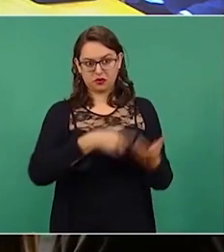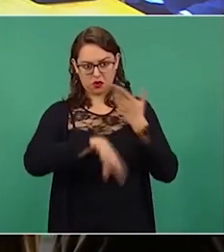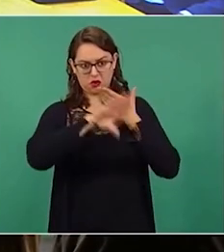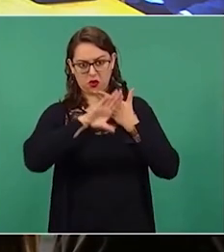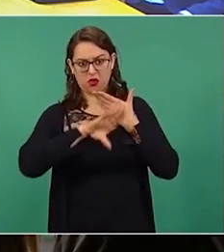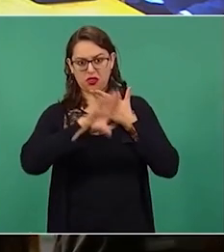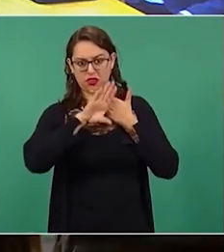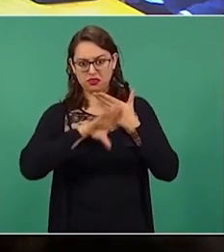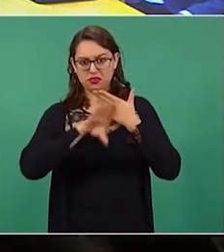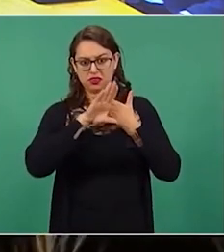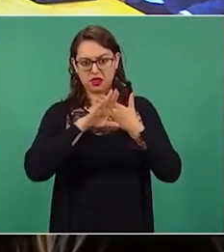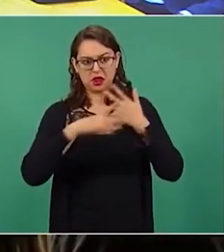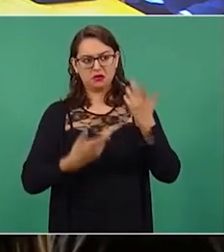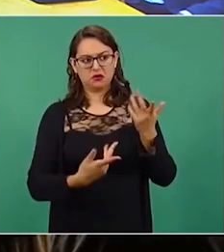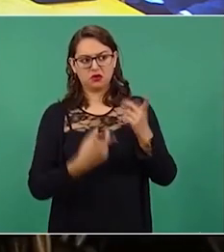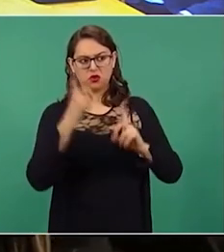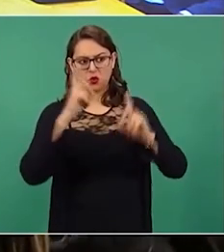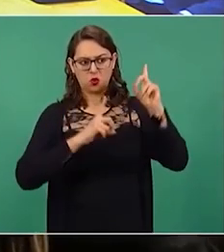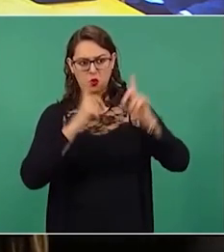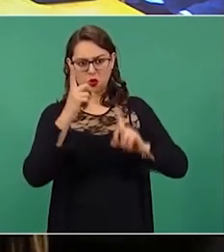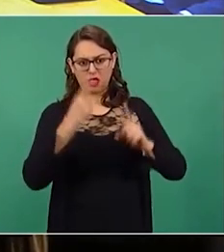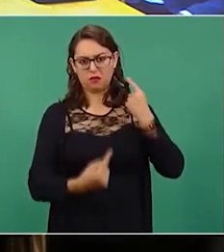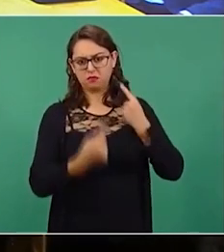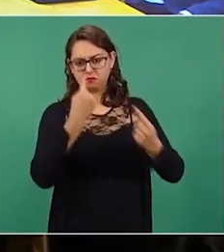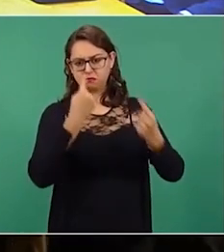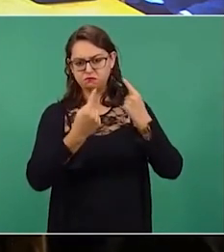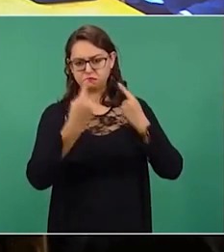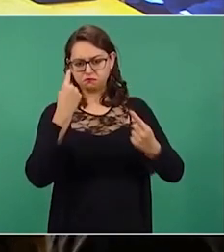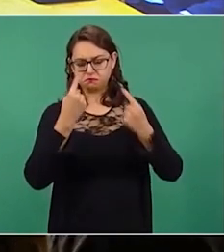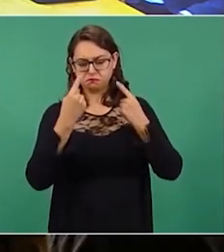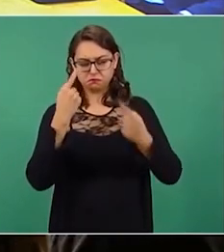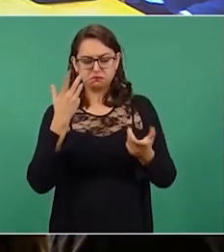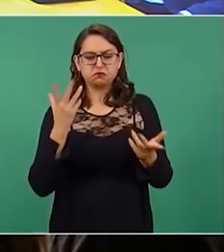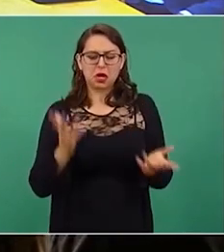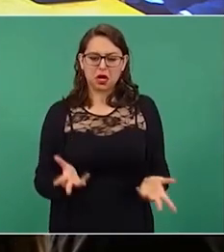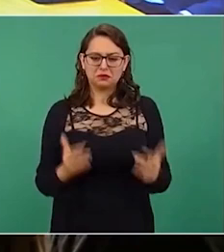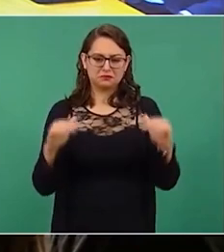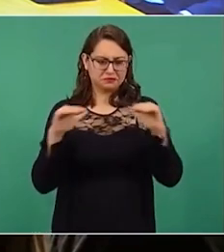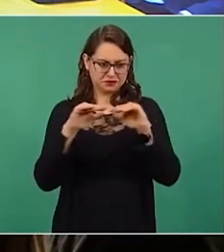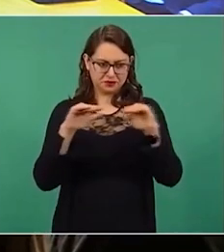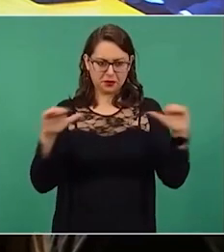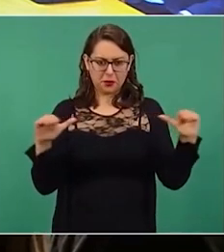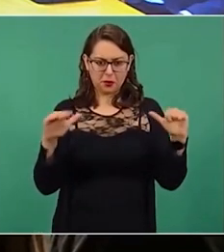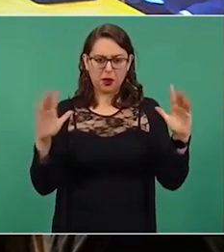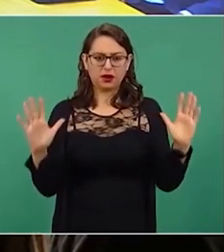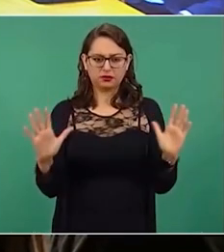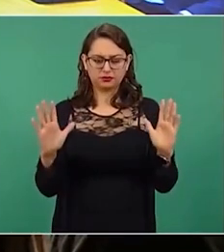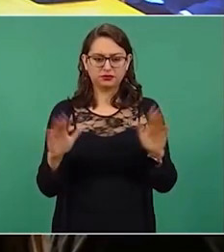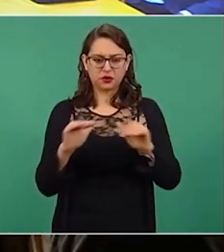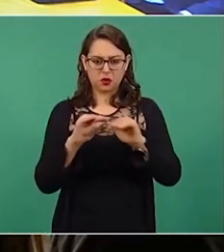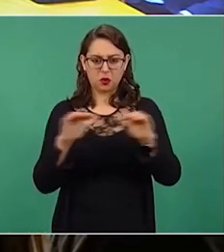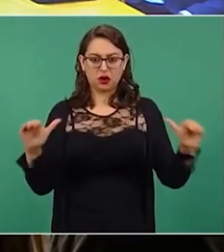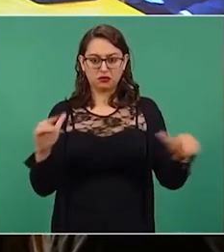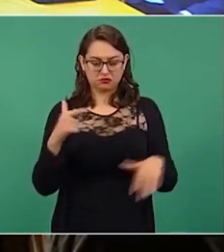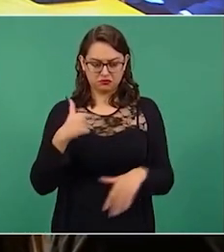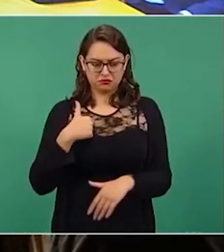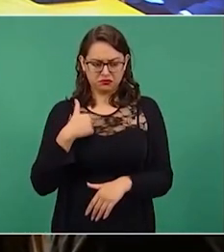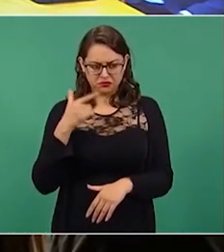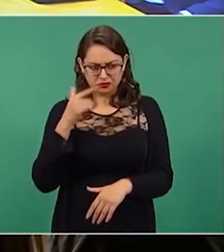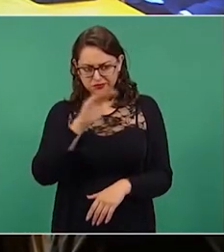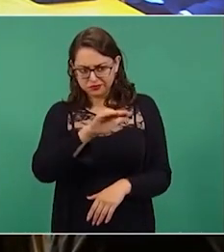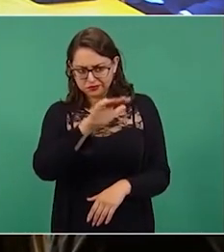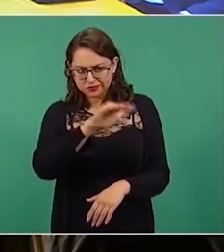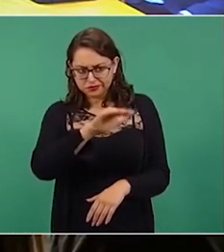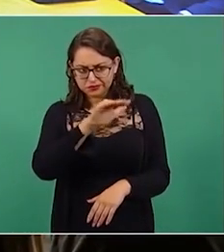nadie es intocable. Ya se acabó aquello de que no se podía tocar al